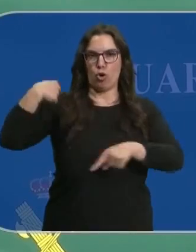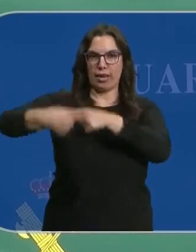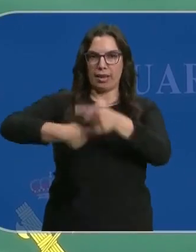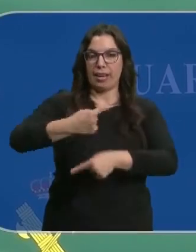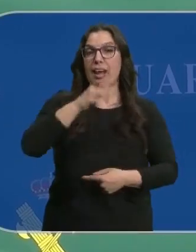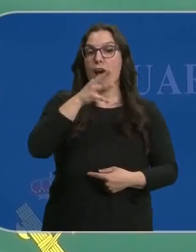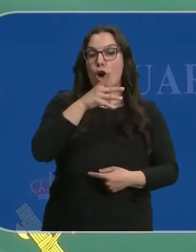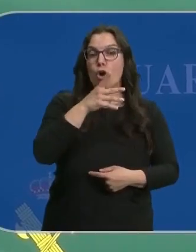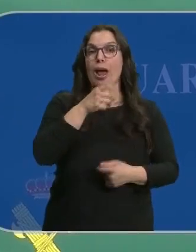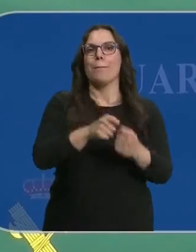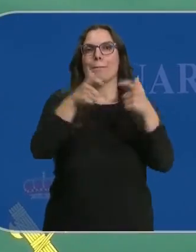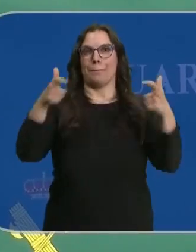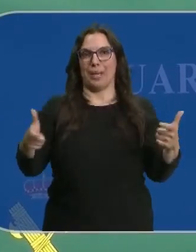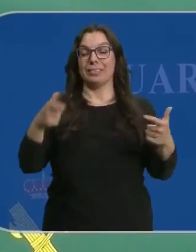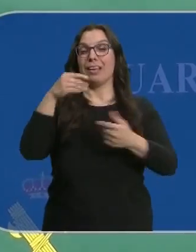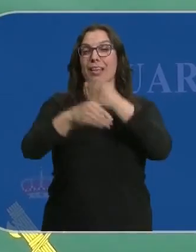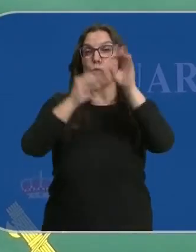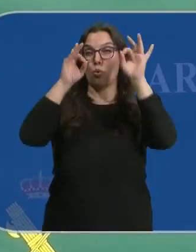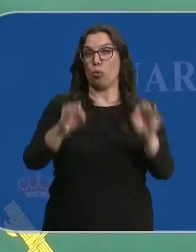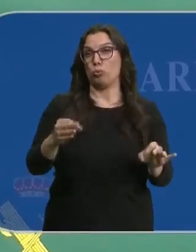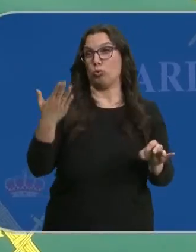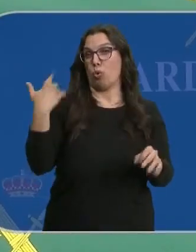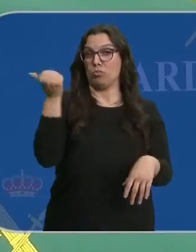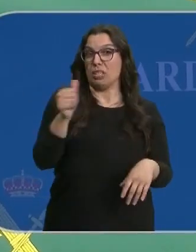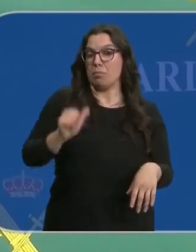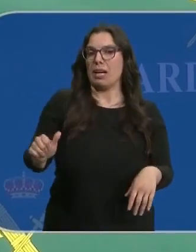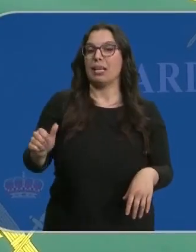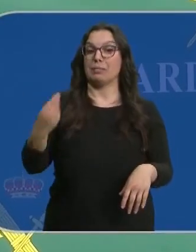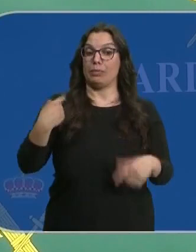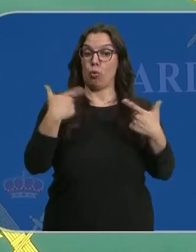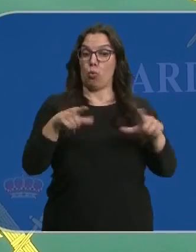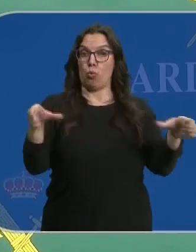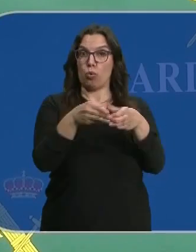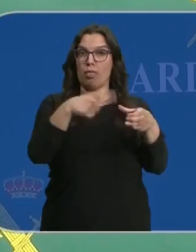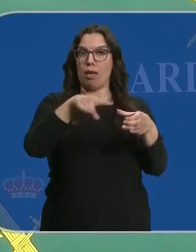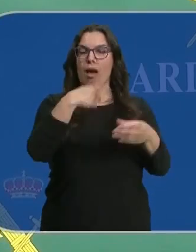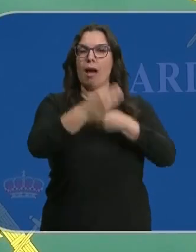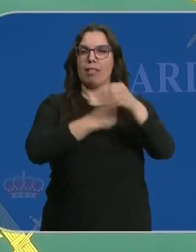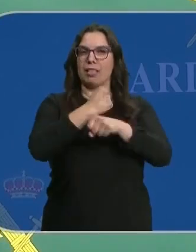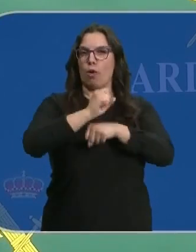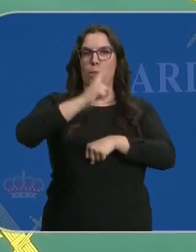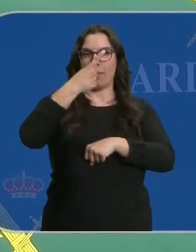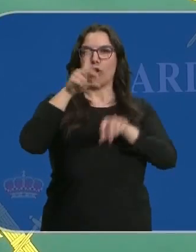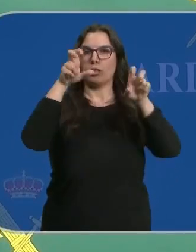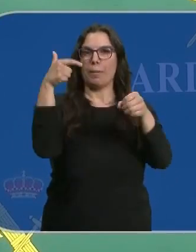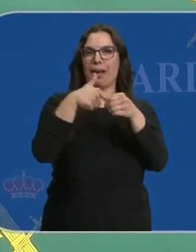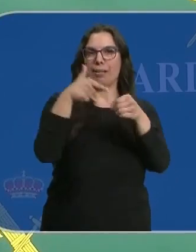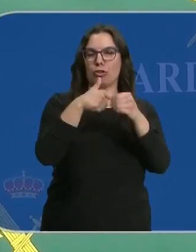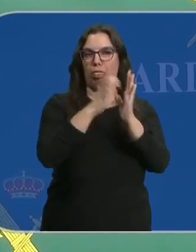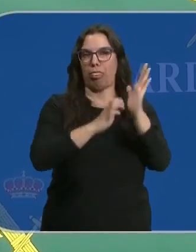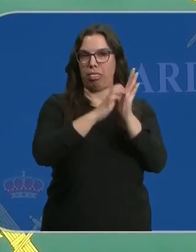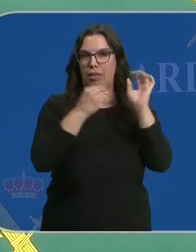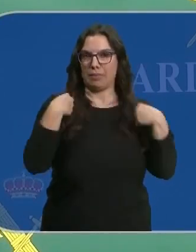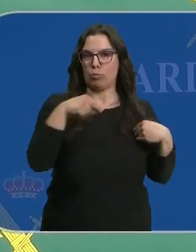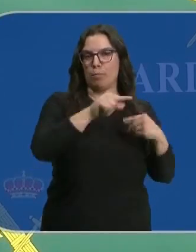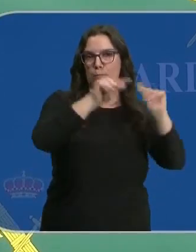vamos a hacer es incrementarlas. Precisamente hace unas semanas esta misma unidad hizo la primera actuación en un tema de gasóleo bonificado